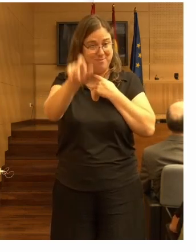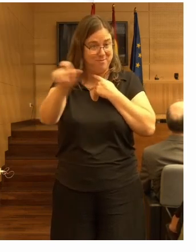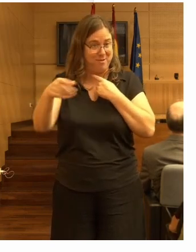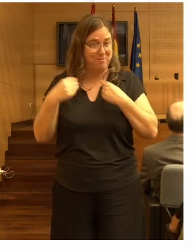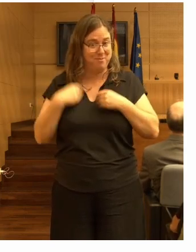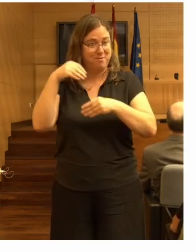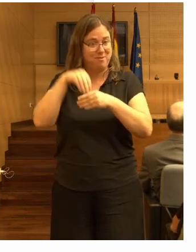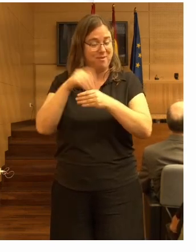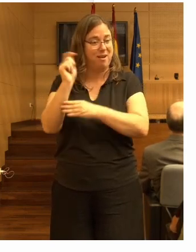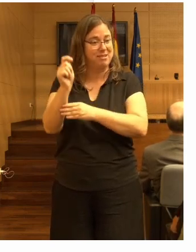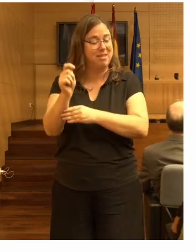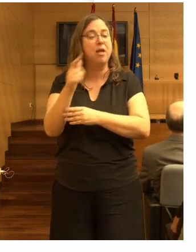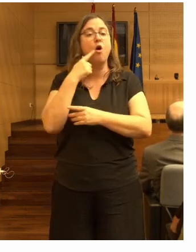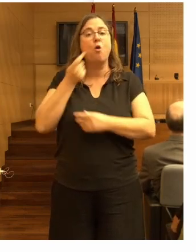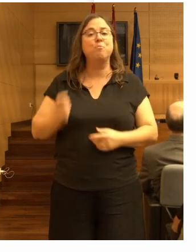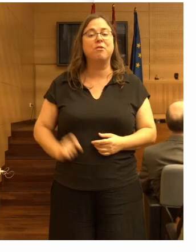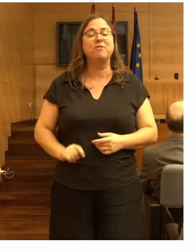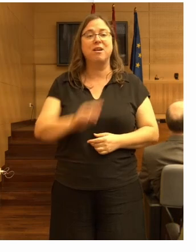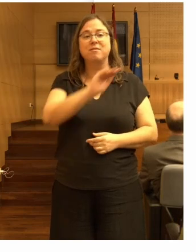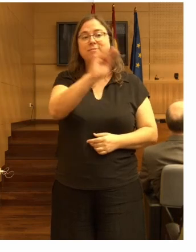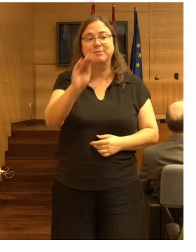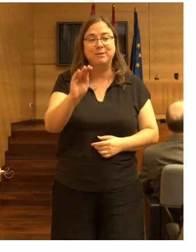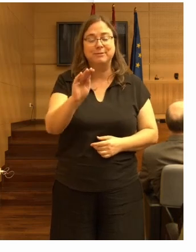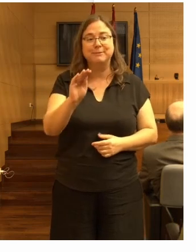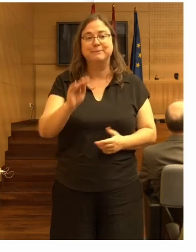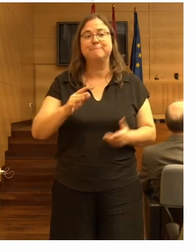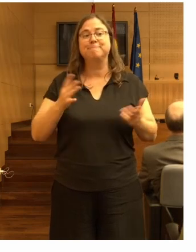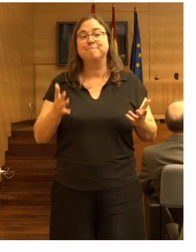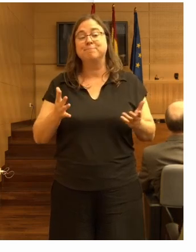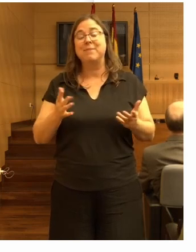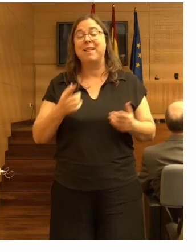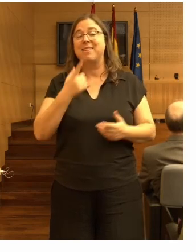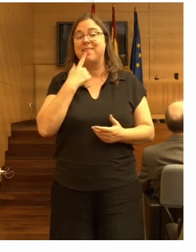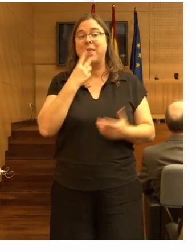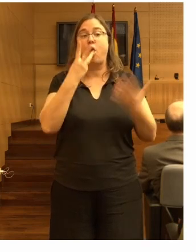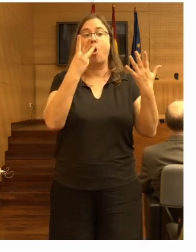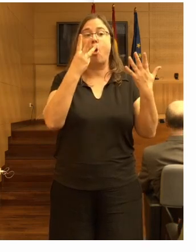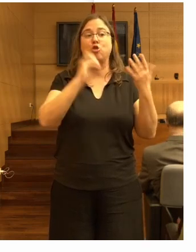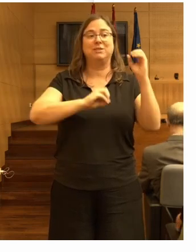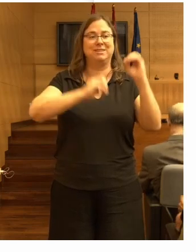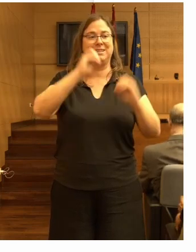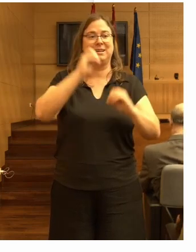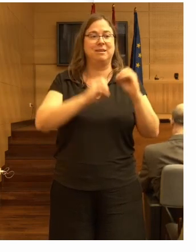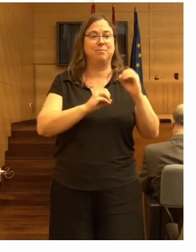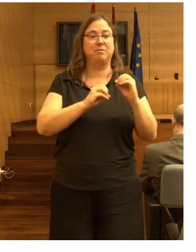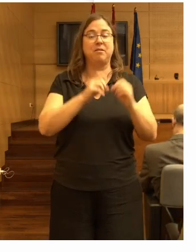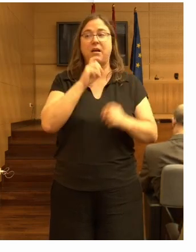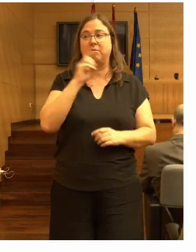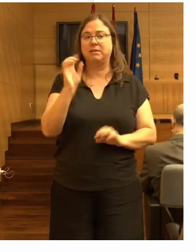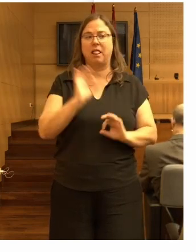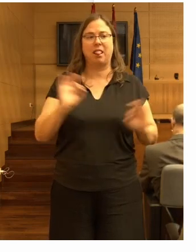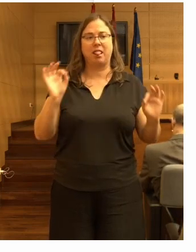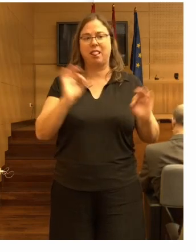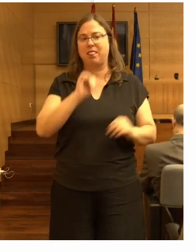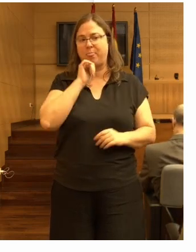a las personas que trabajan allí, en un 80% no se notifican.